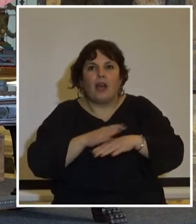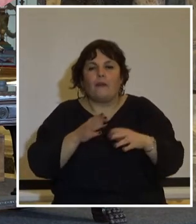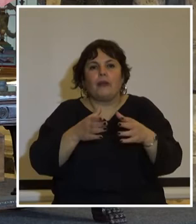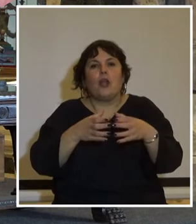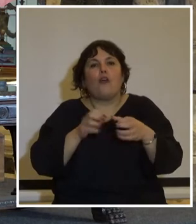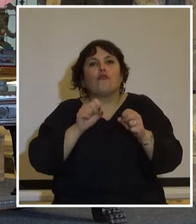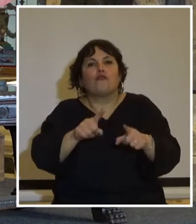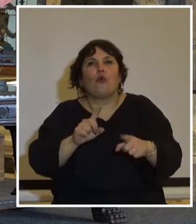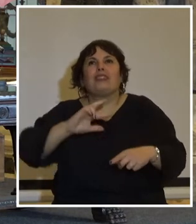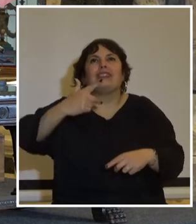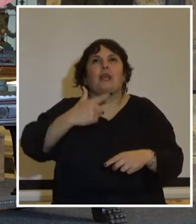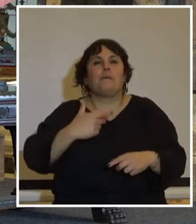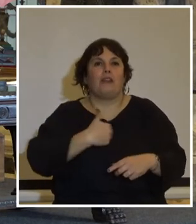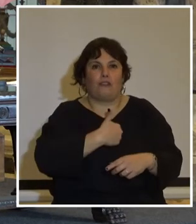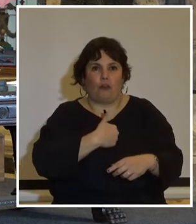función